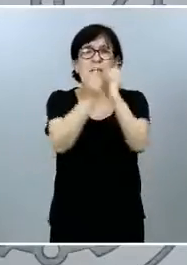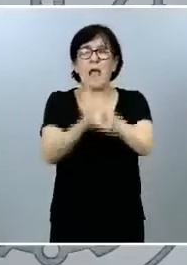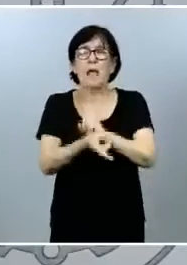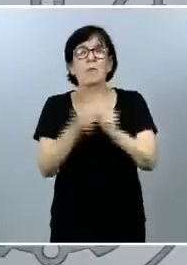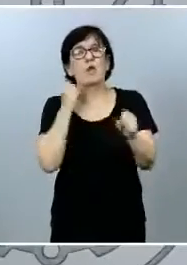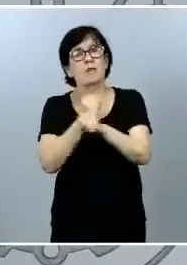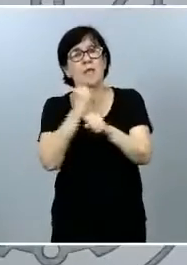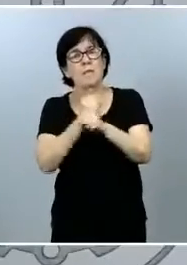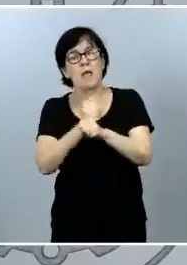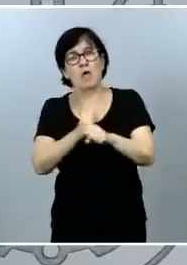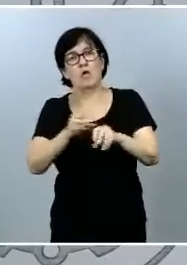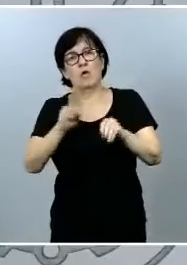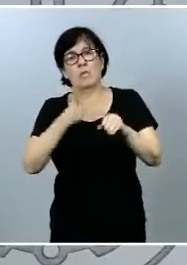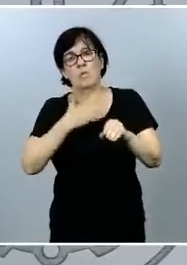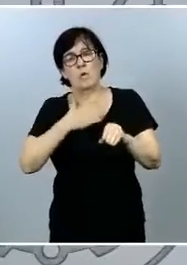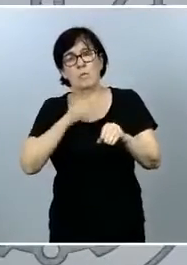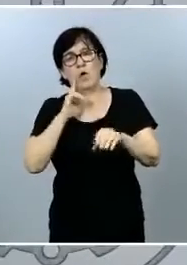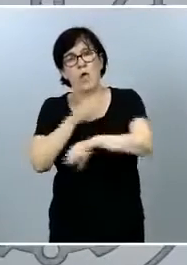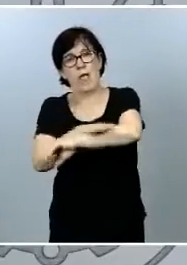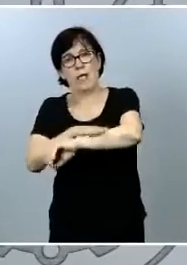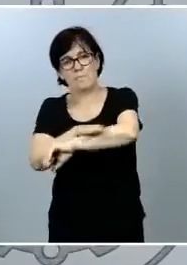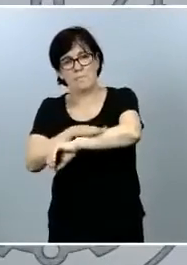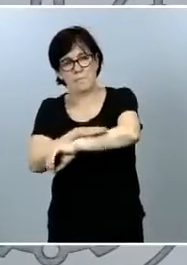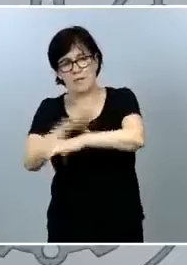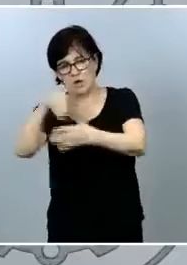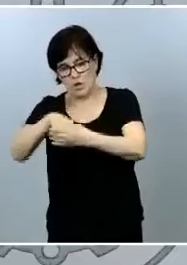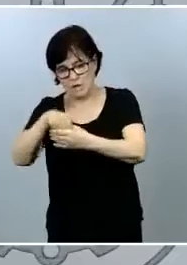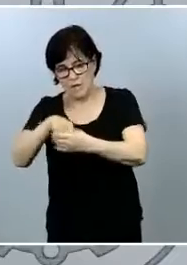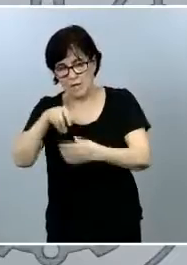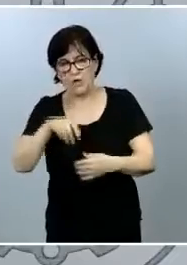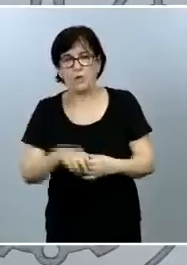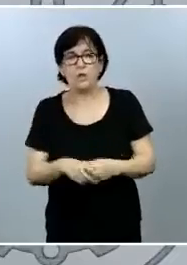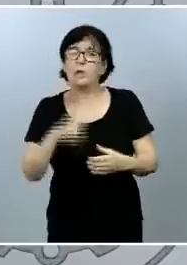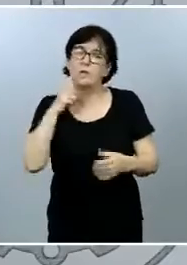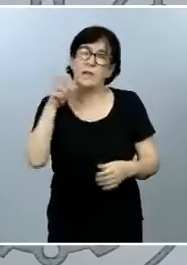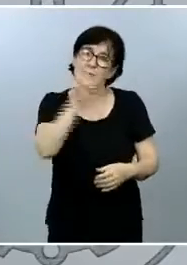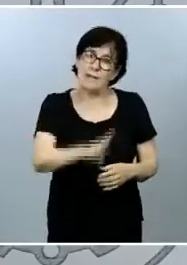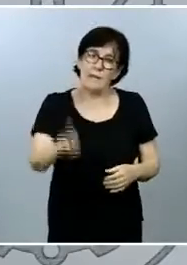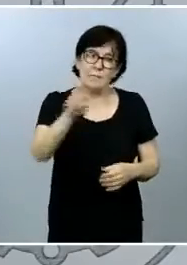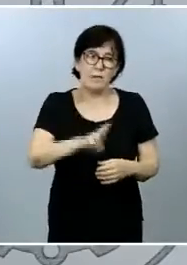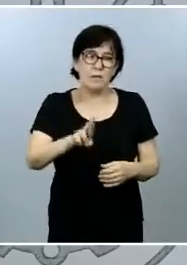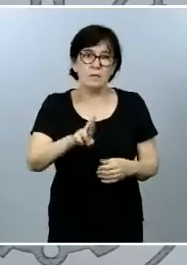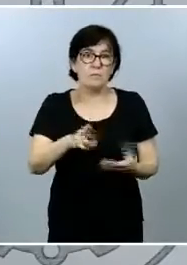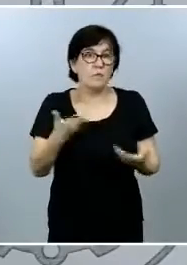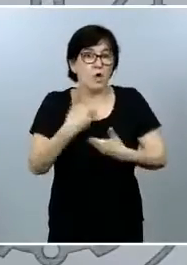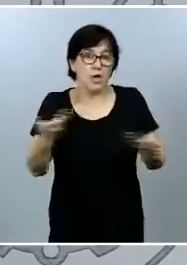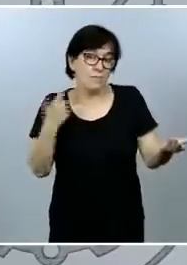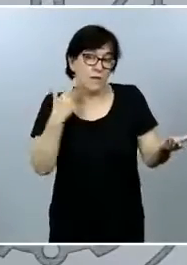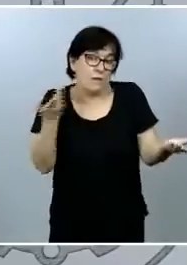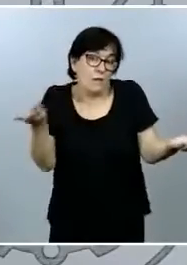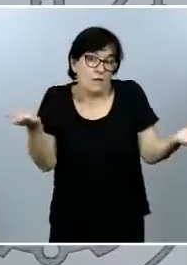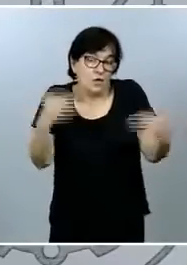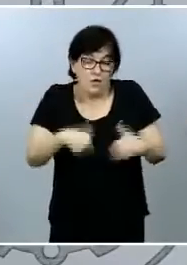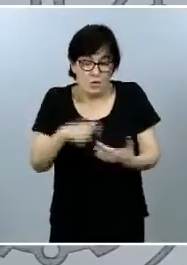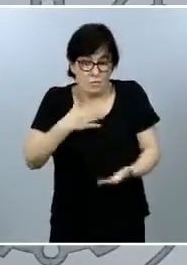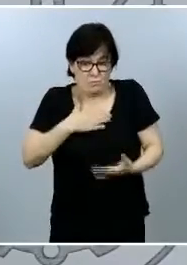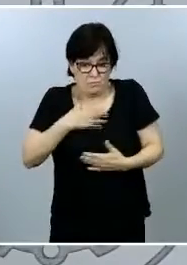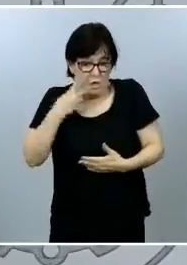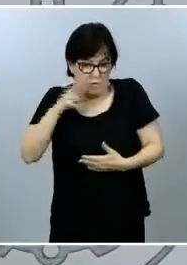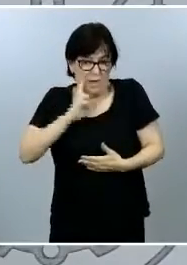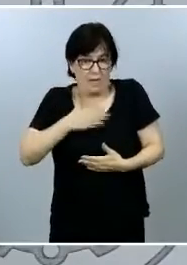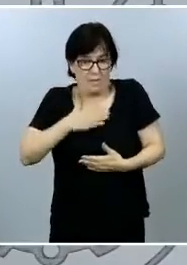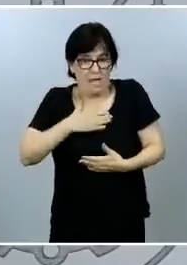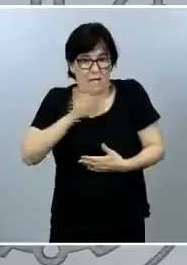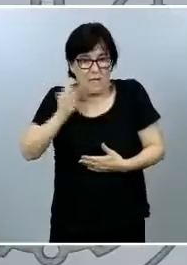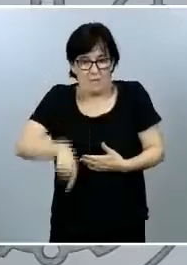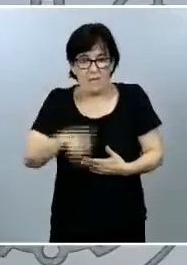le son propias al Ministerio del Interior y yo le insisto la falta de confianza y lo digo también por experiencia propia de lo que son